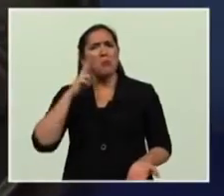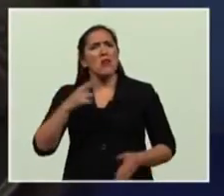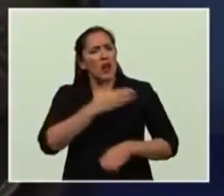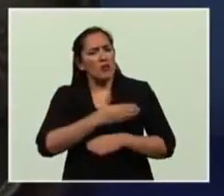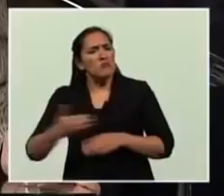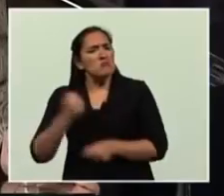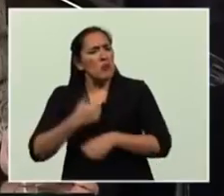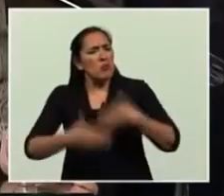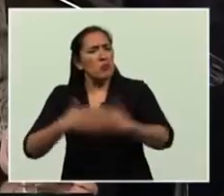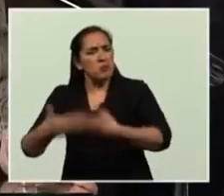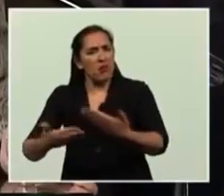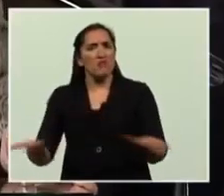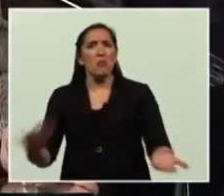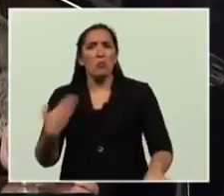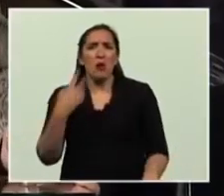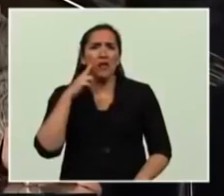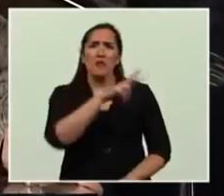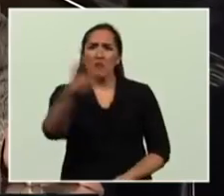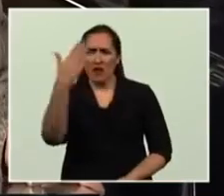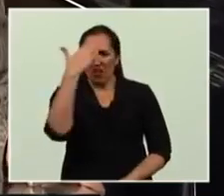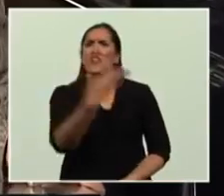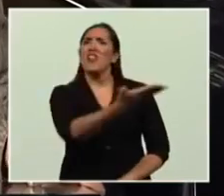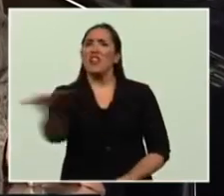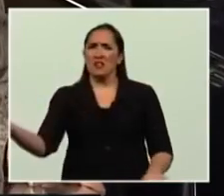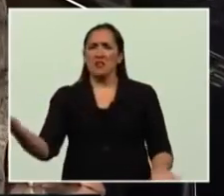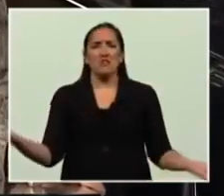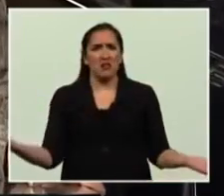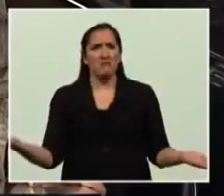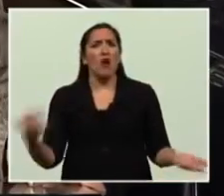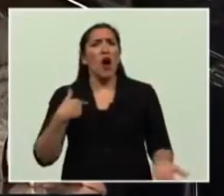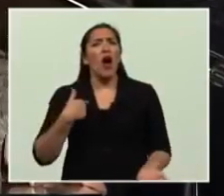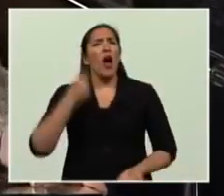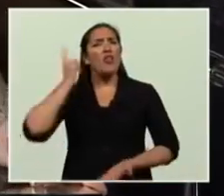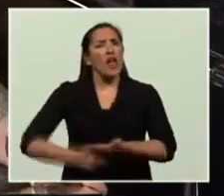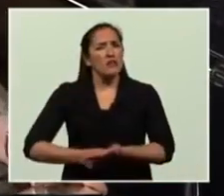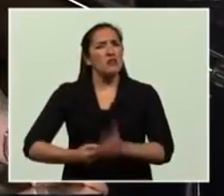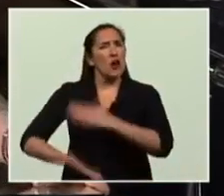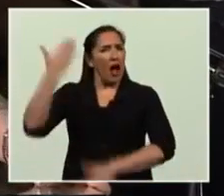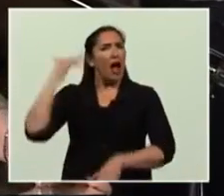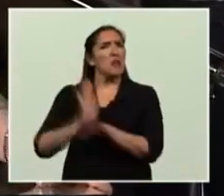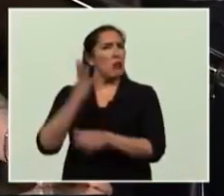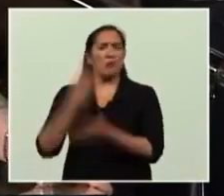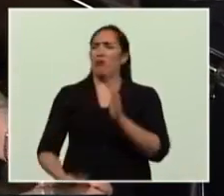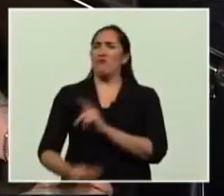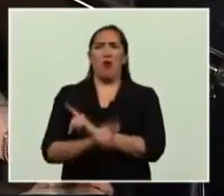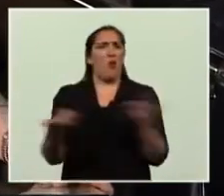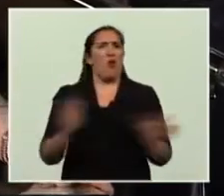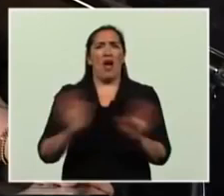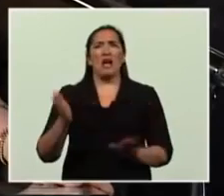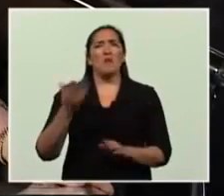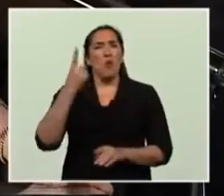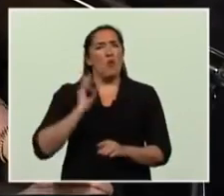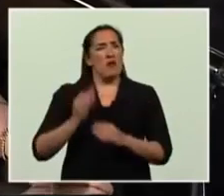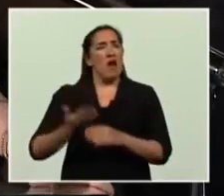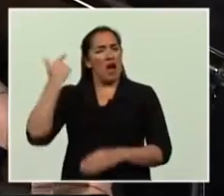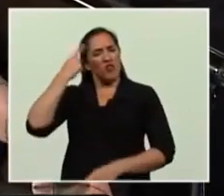y decir que no nos equivocamos cuando tomamos aquella decisión hace más de un año, me